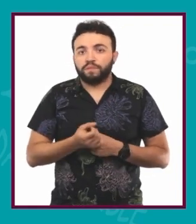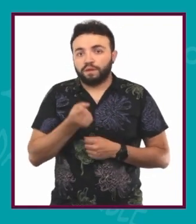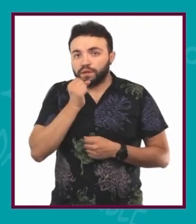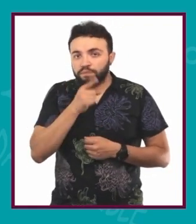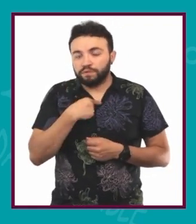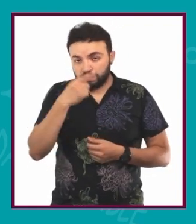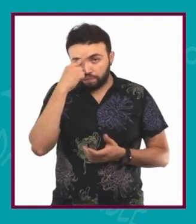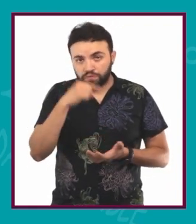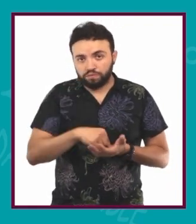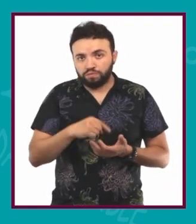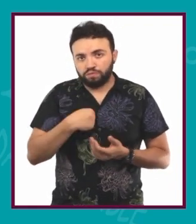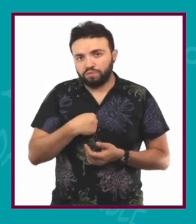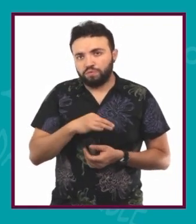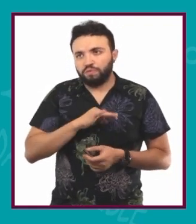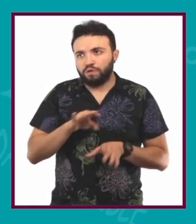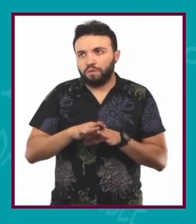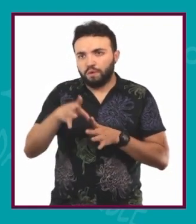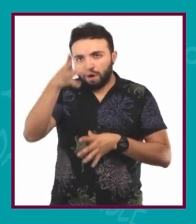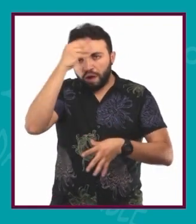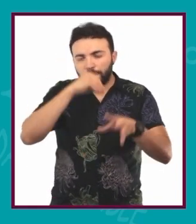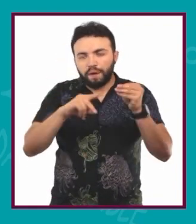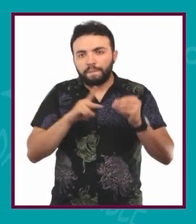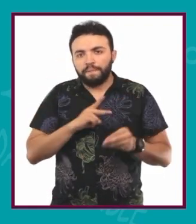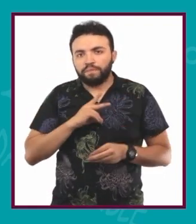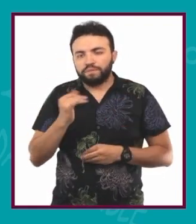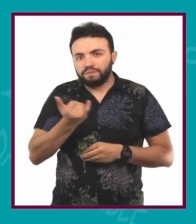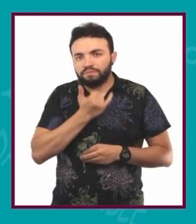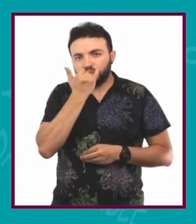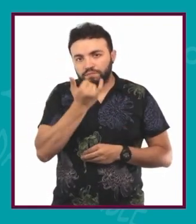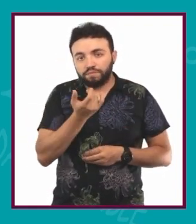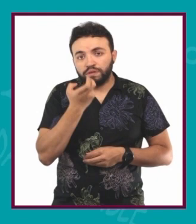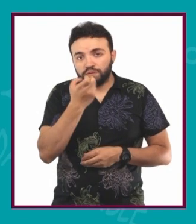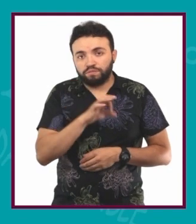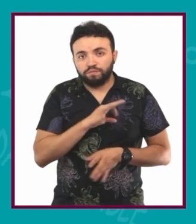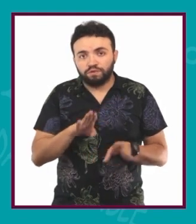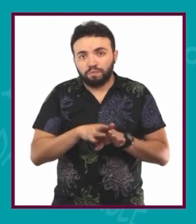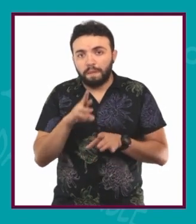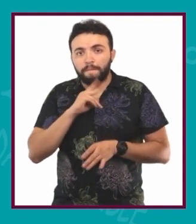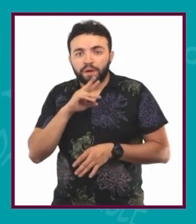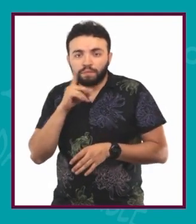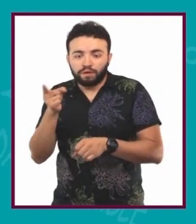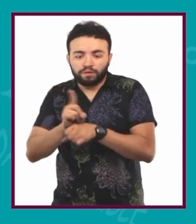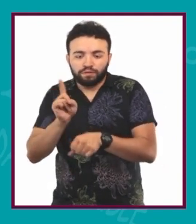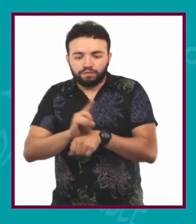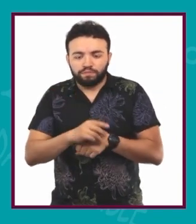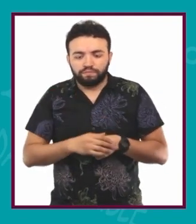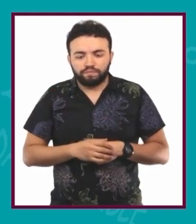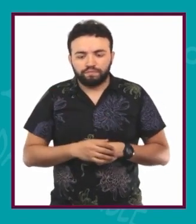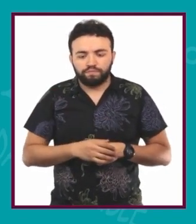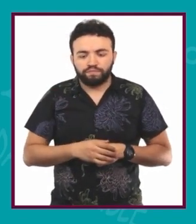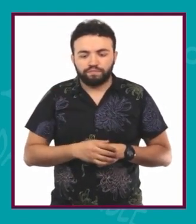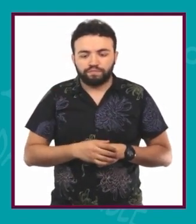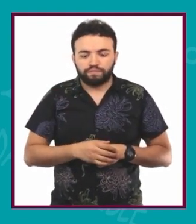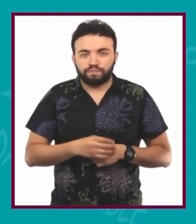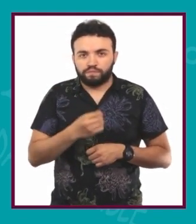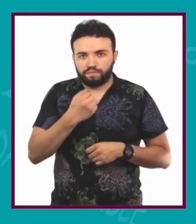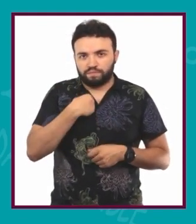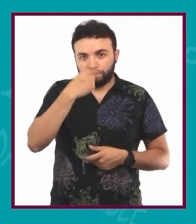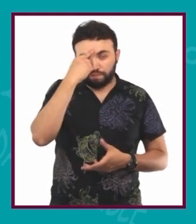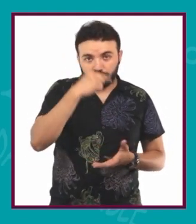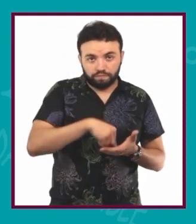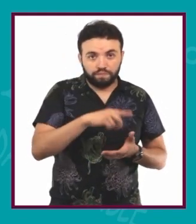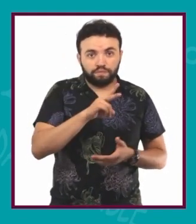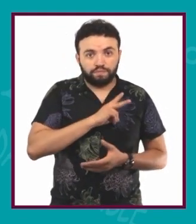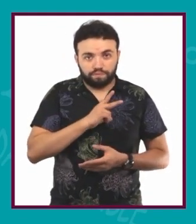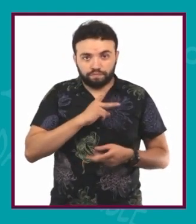aprende de sus errores y de esa manera uno puede ir mejorando día a día. Yo me considero una persona autónoma a veces.